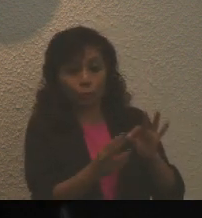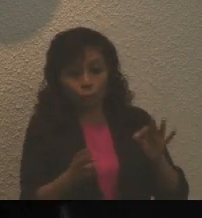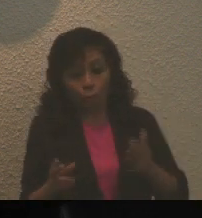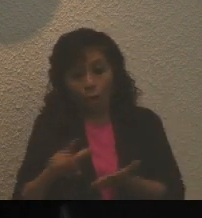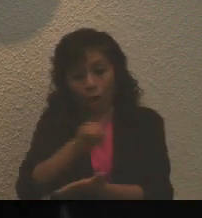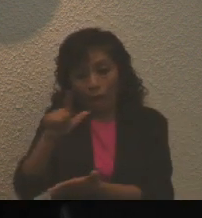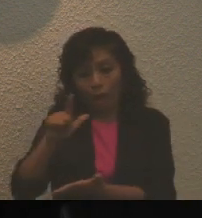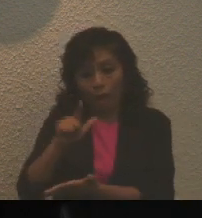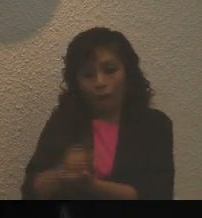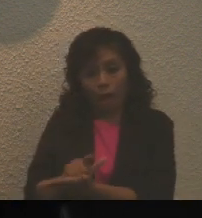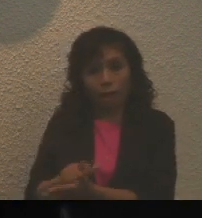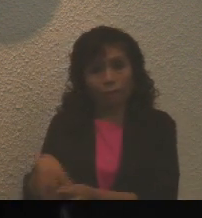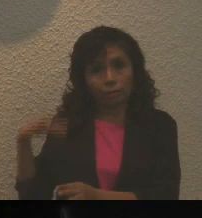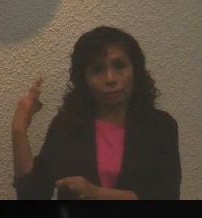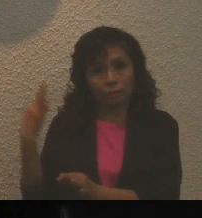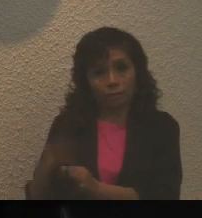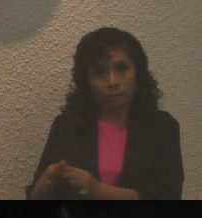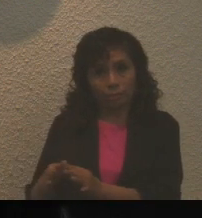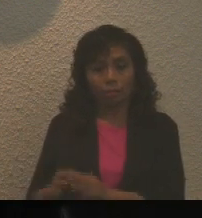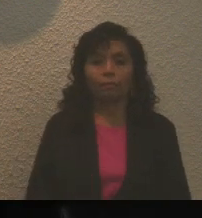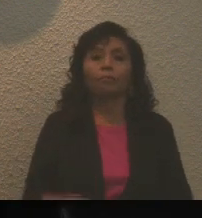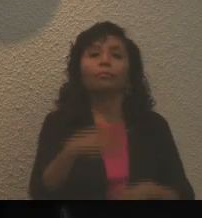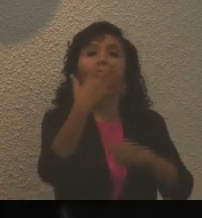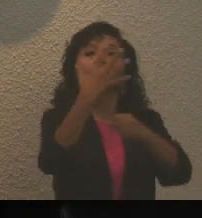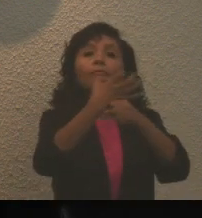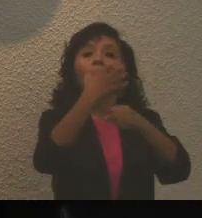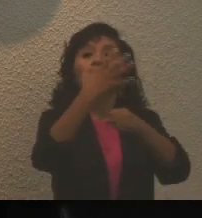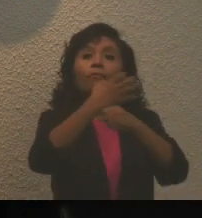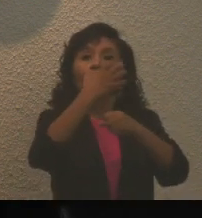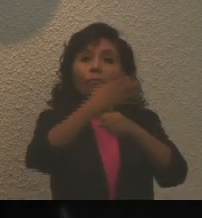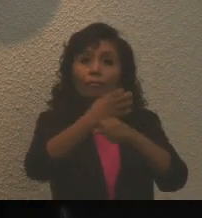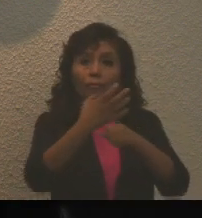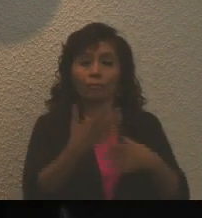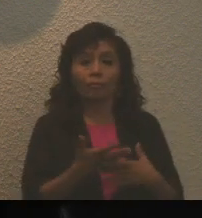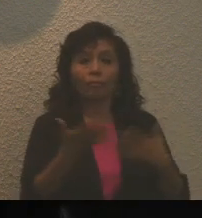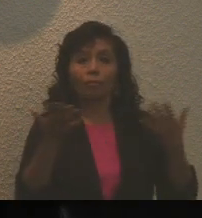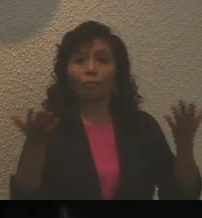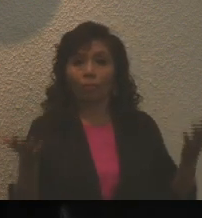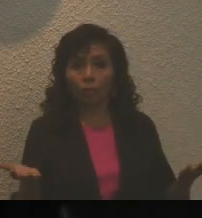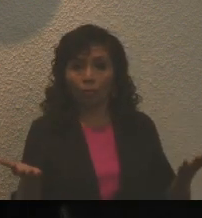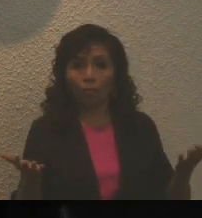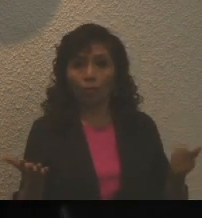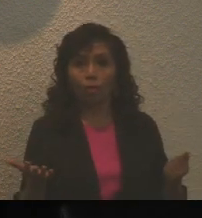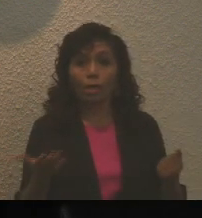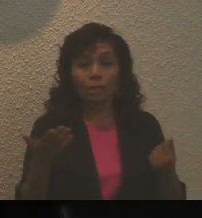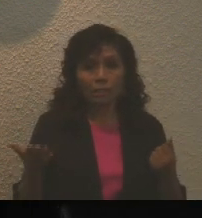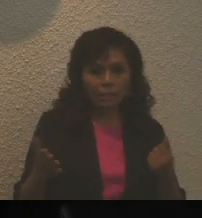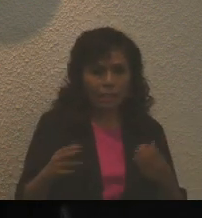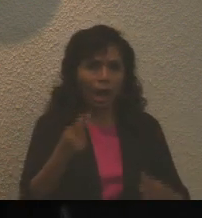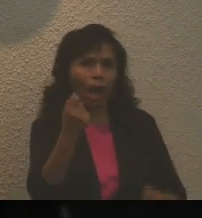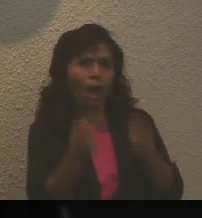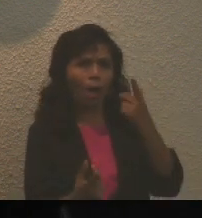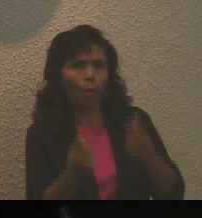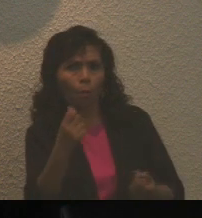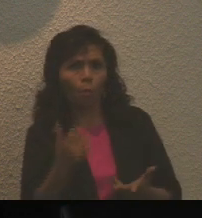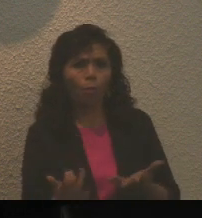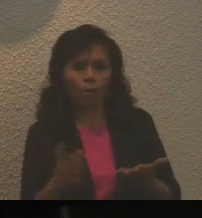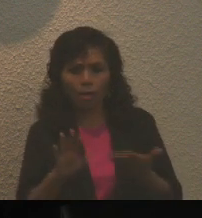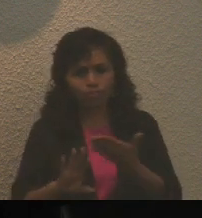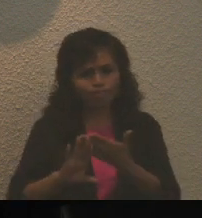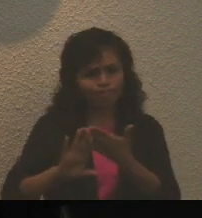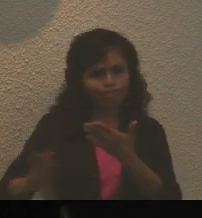decreto. Quinto, se derogan las disposiciones que se opongan al presente decreto.